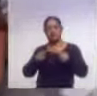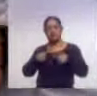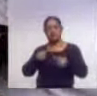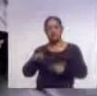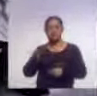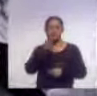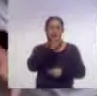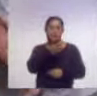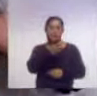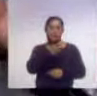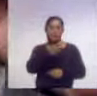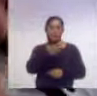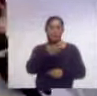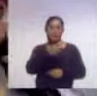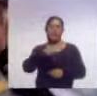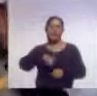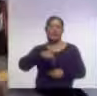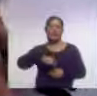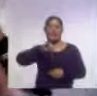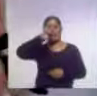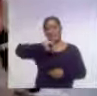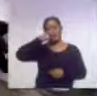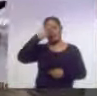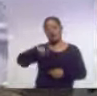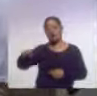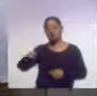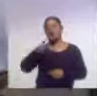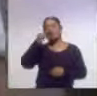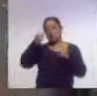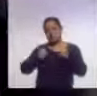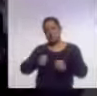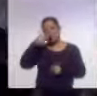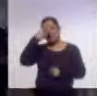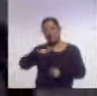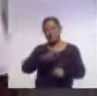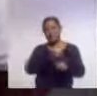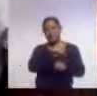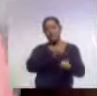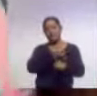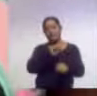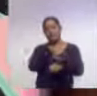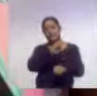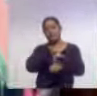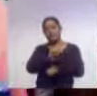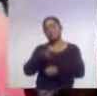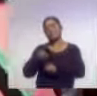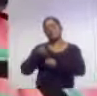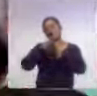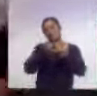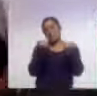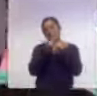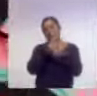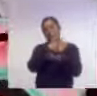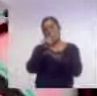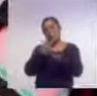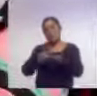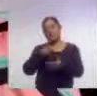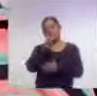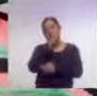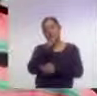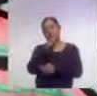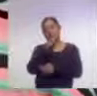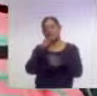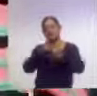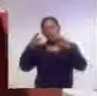de la Cancillería mexicana añadió que Guatemala, El Salvador y Honduras también aportarán recursos económicos para el programa de desarrollo integral en la